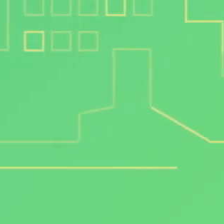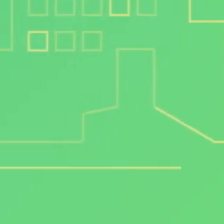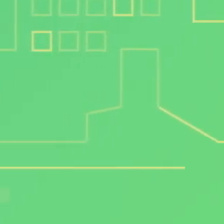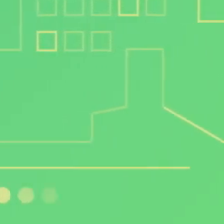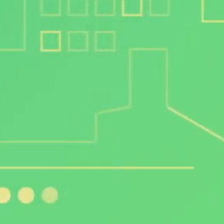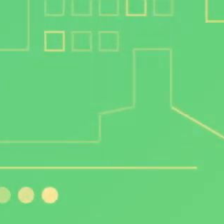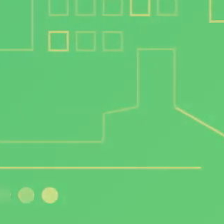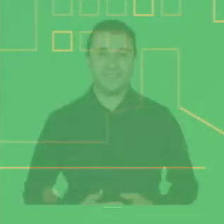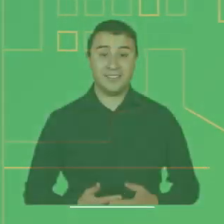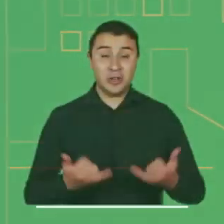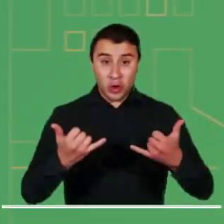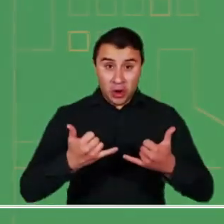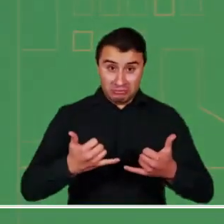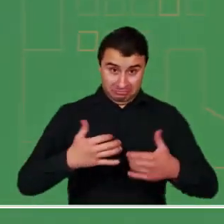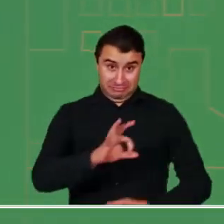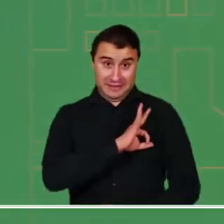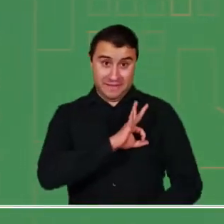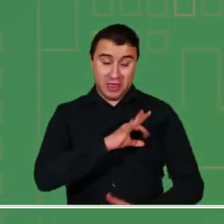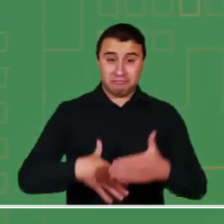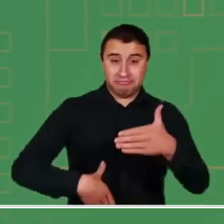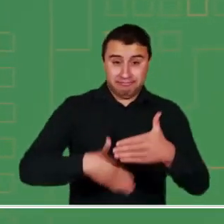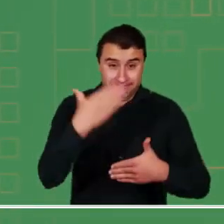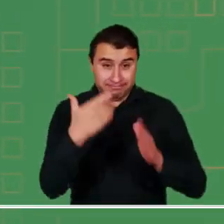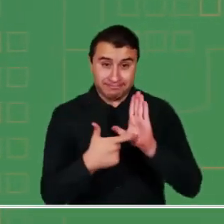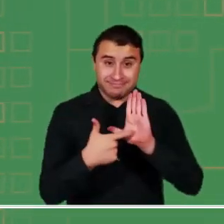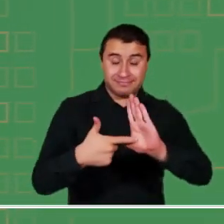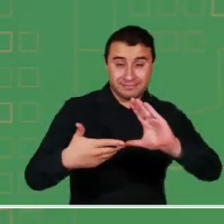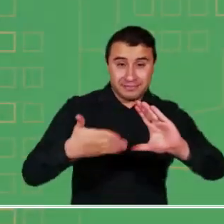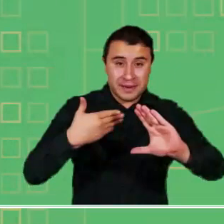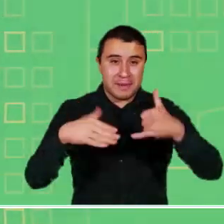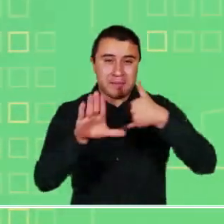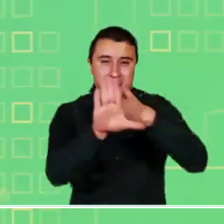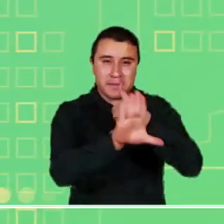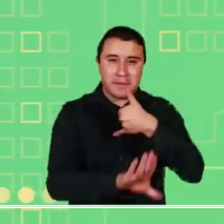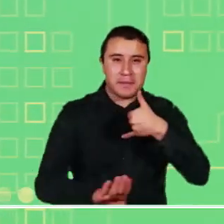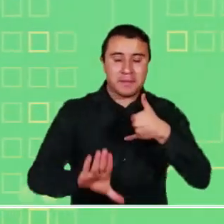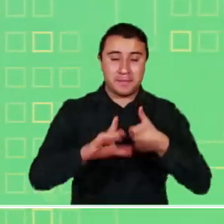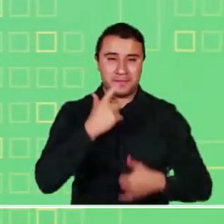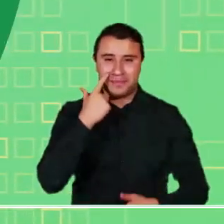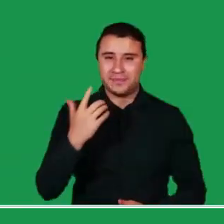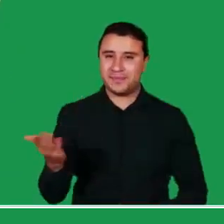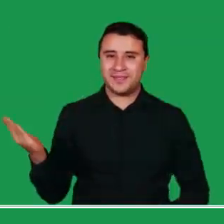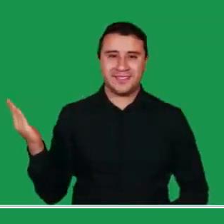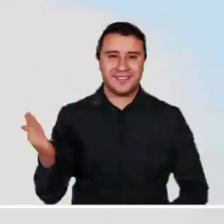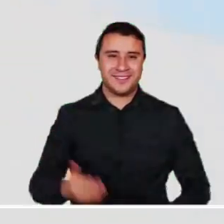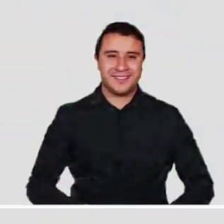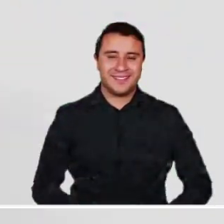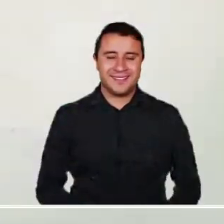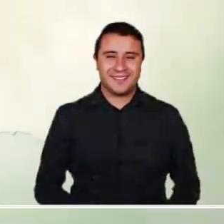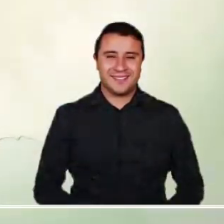Empezamos este fin de semana con nuestro habitual recorrido meteorológico por las diferentes regiones del país.